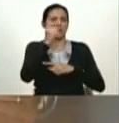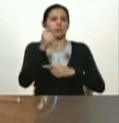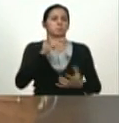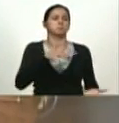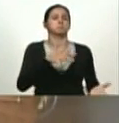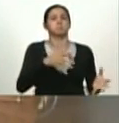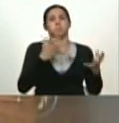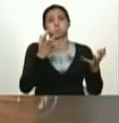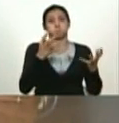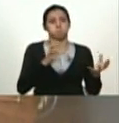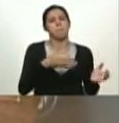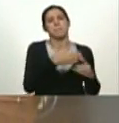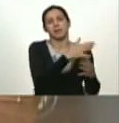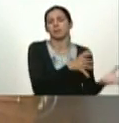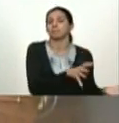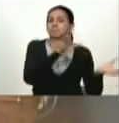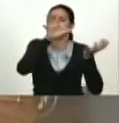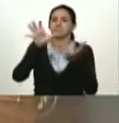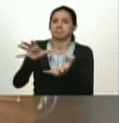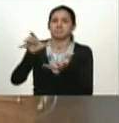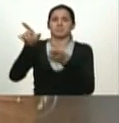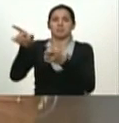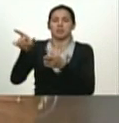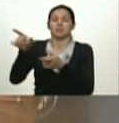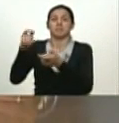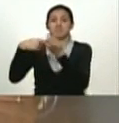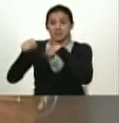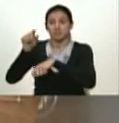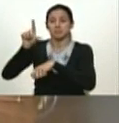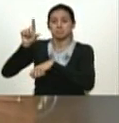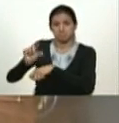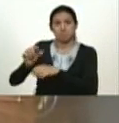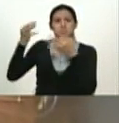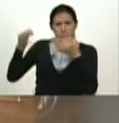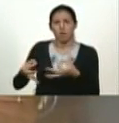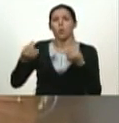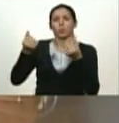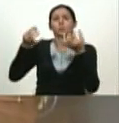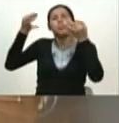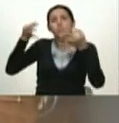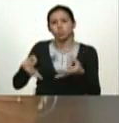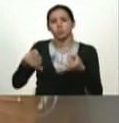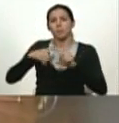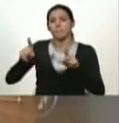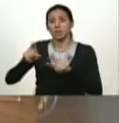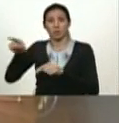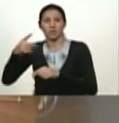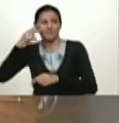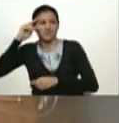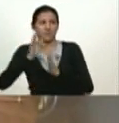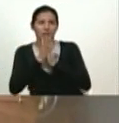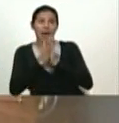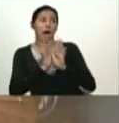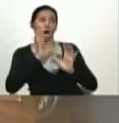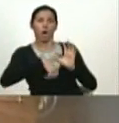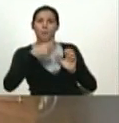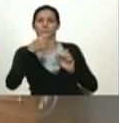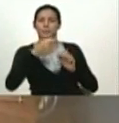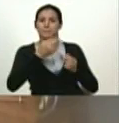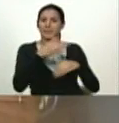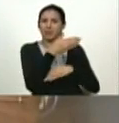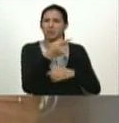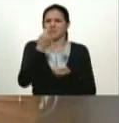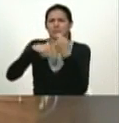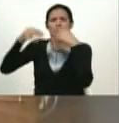luego lo agarran las mafias y se lo venden 3000% más al pueblo no hay que hacer directa la vía directa